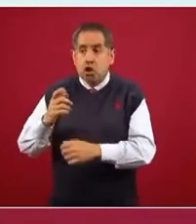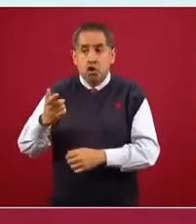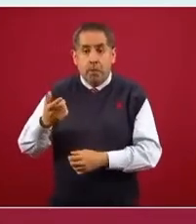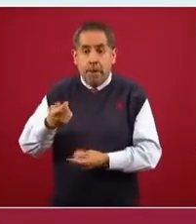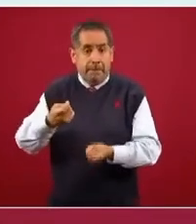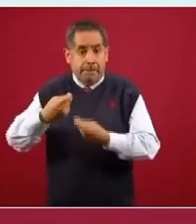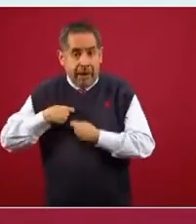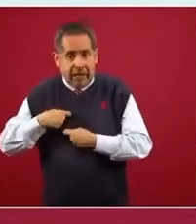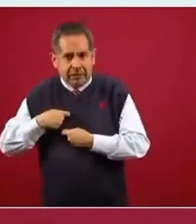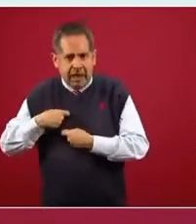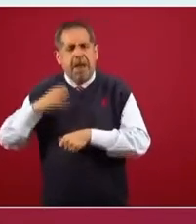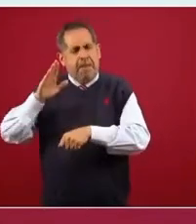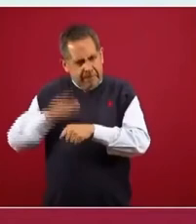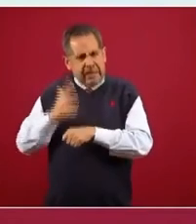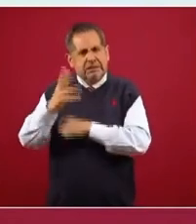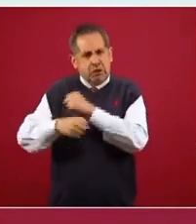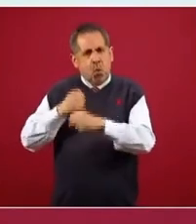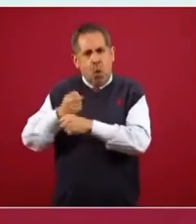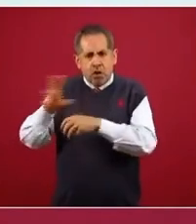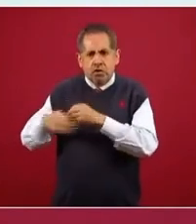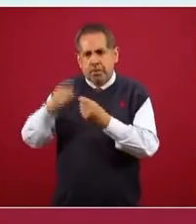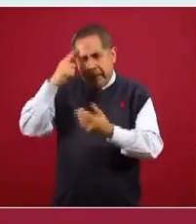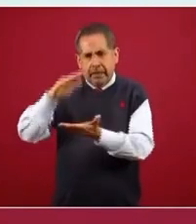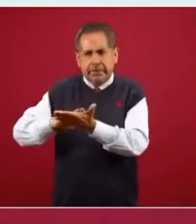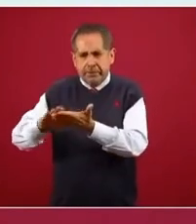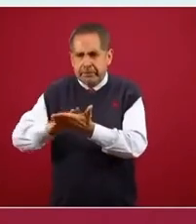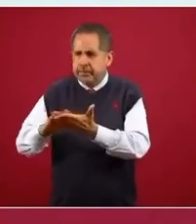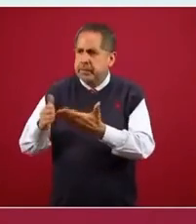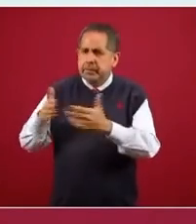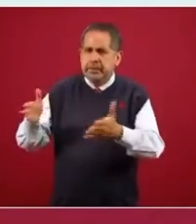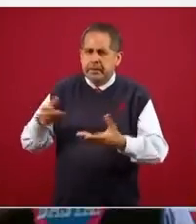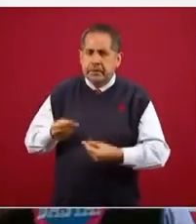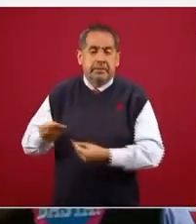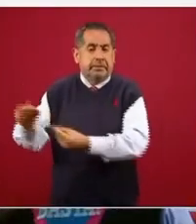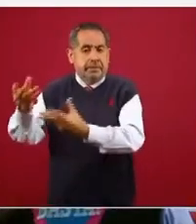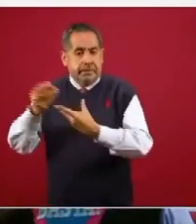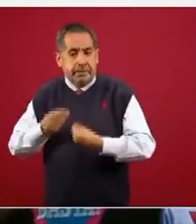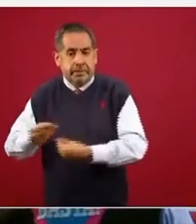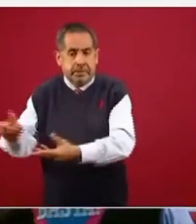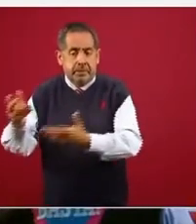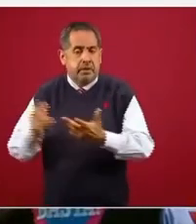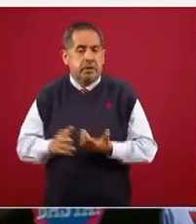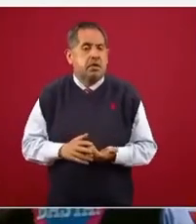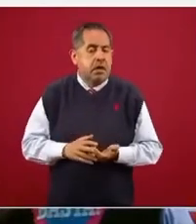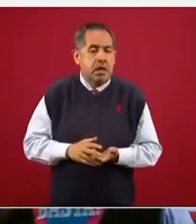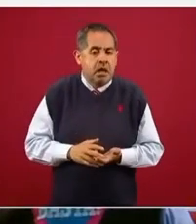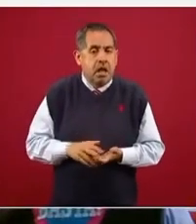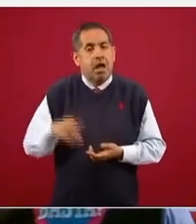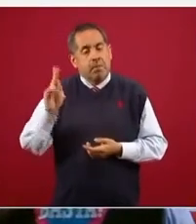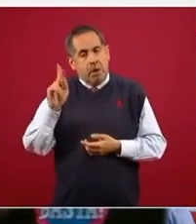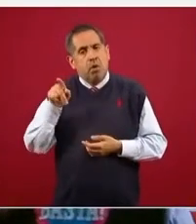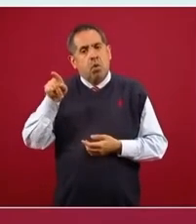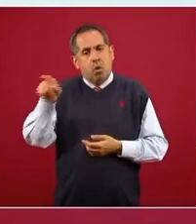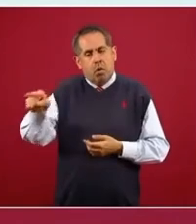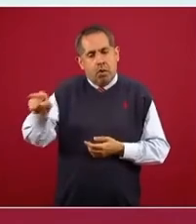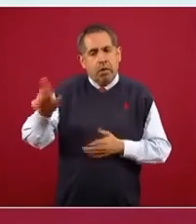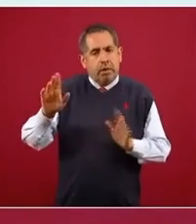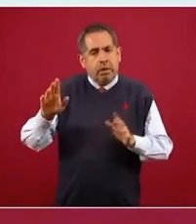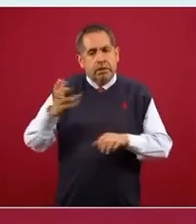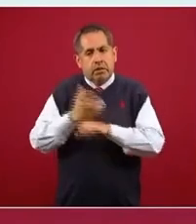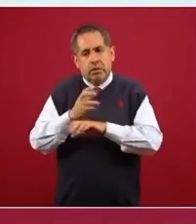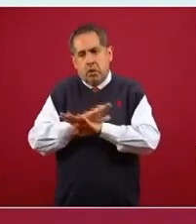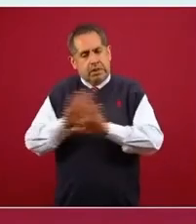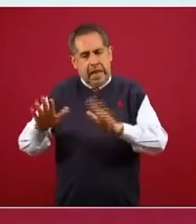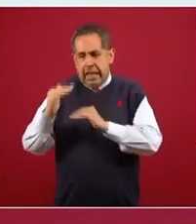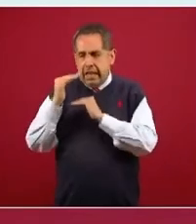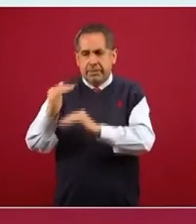años para que salgas. Y estaba abierto, pero hubo un acta que dijo, oiga, no ya. Lo máximo que te voy a dar son